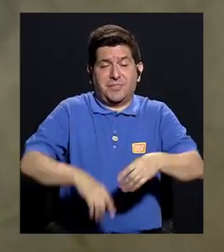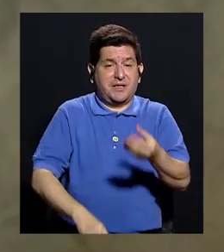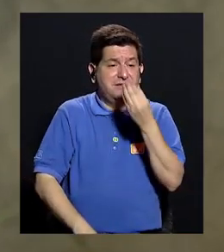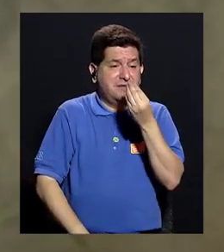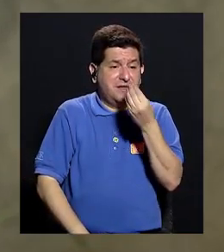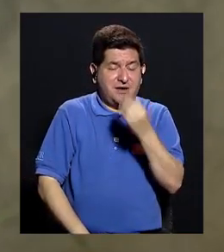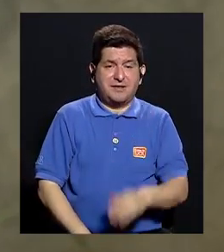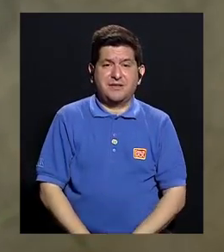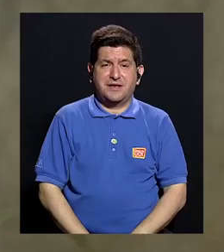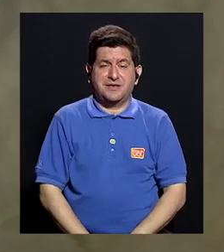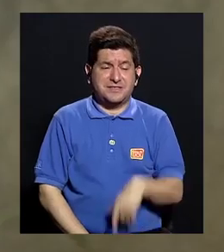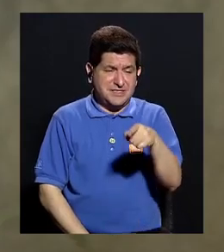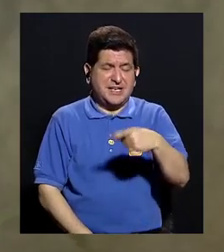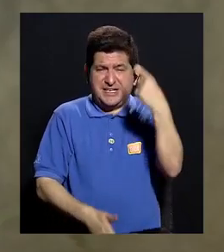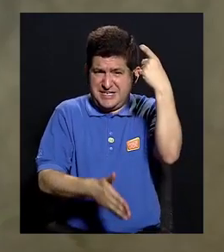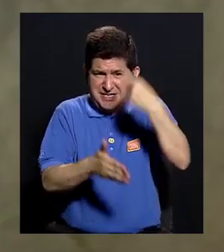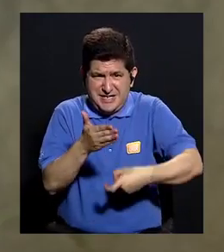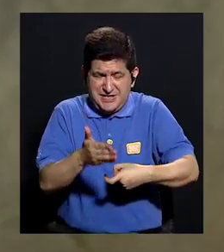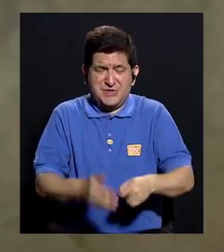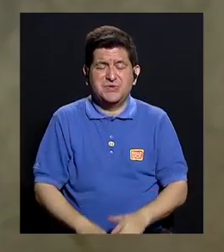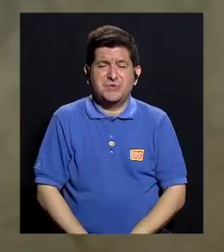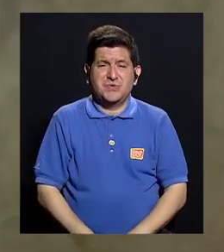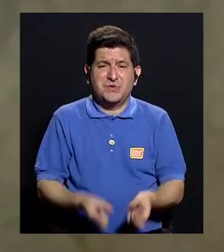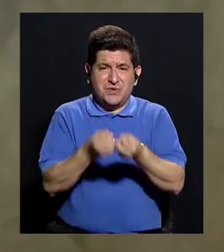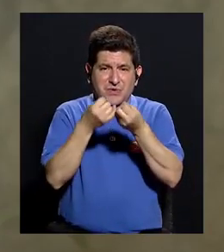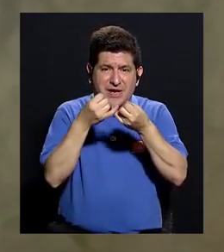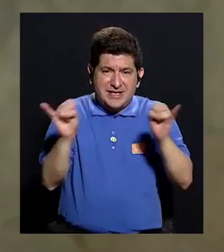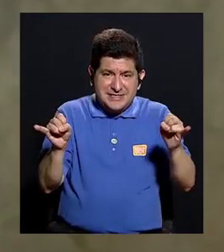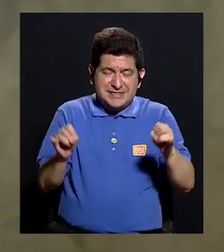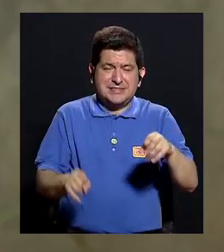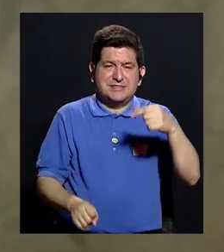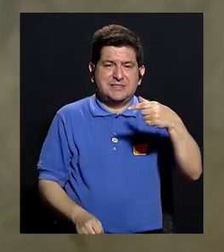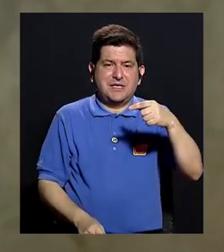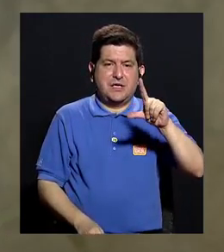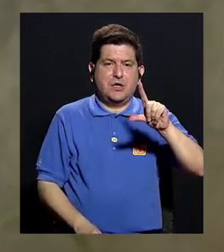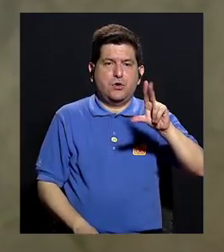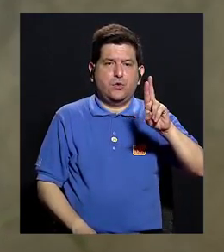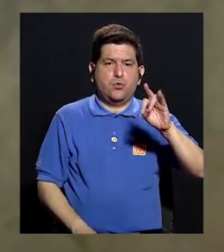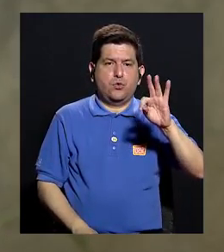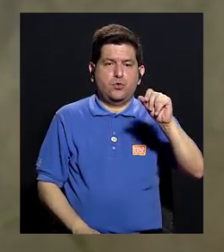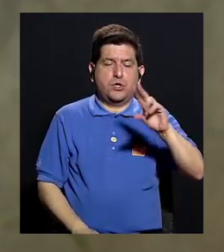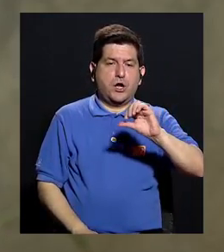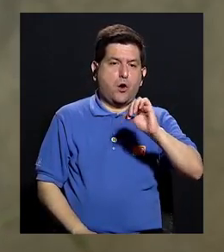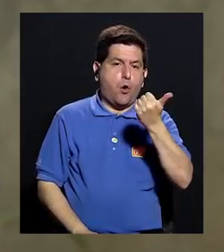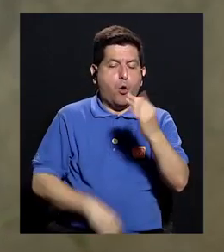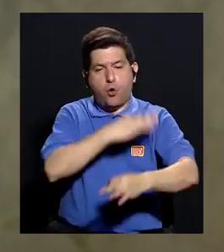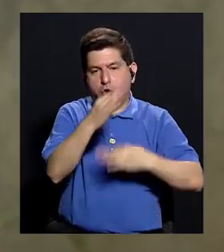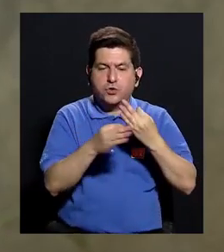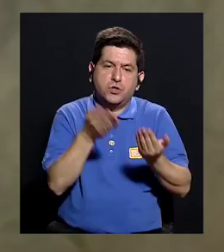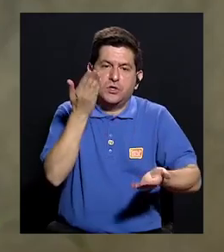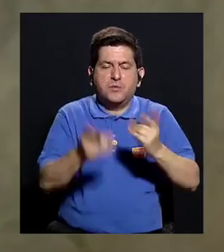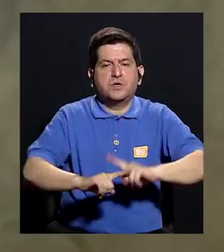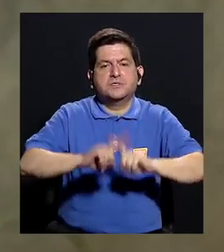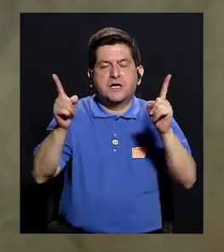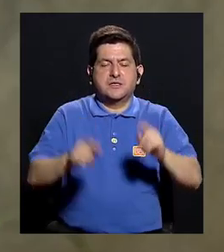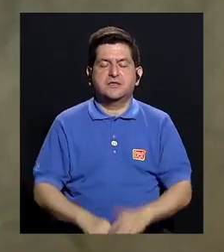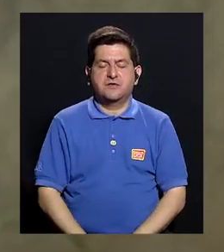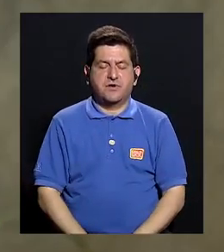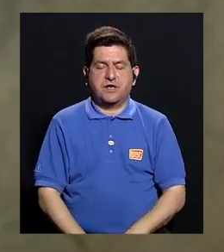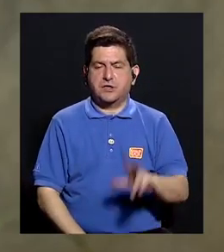porque eso dependerá que la alimentación realmente sea una dieta estricta libre de gluten o simplemente una alimentación para alguna otra patología que pueda ser asociada y no necesariamente